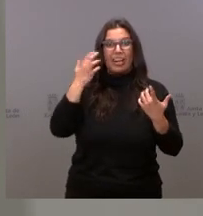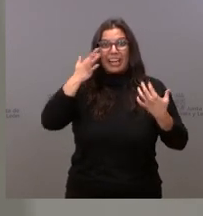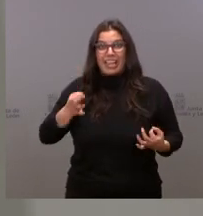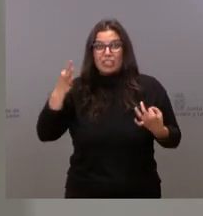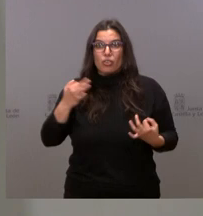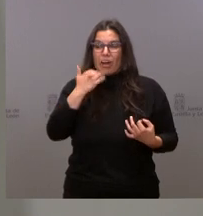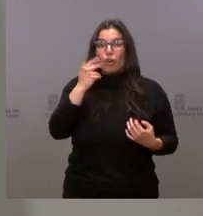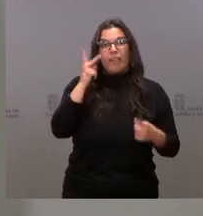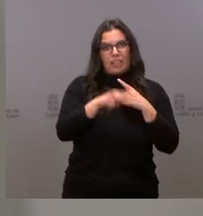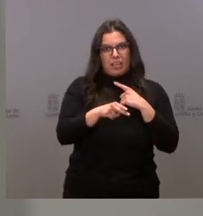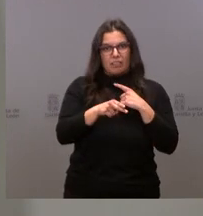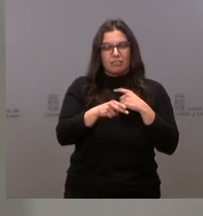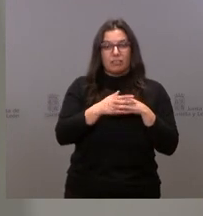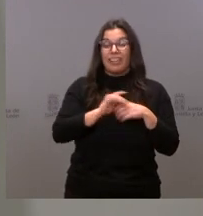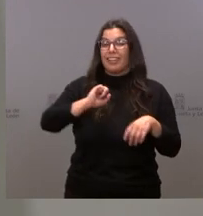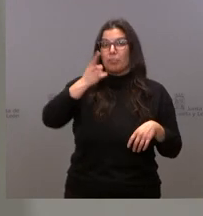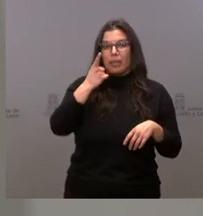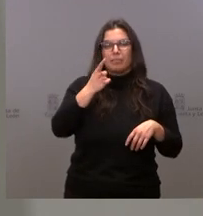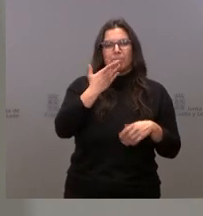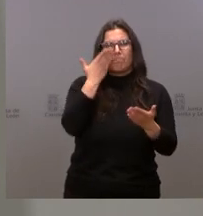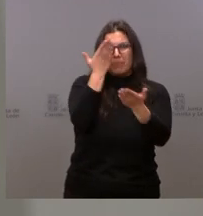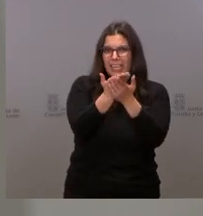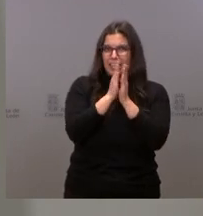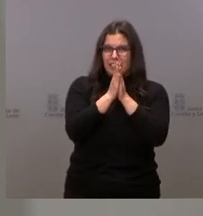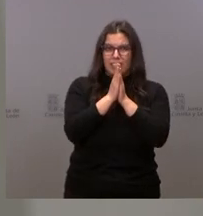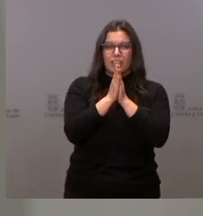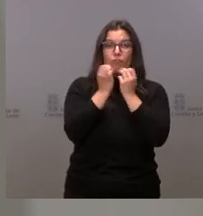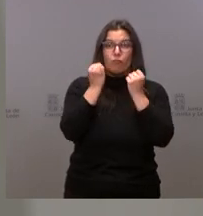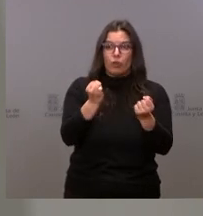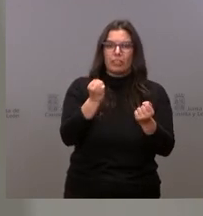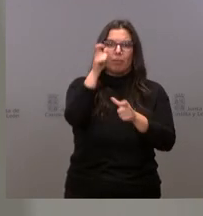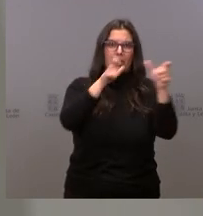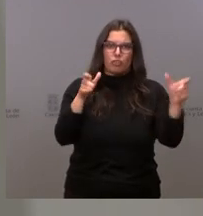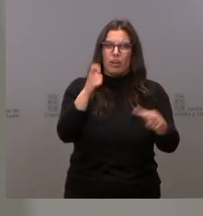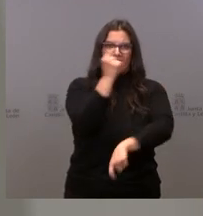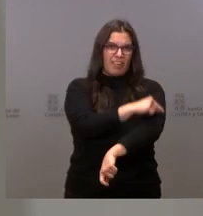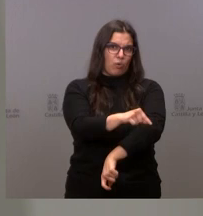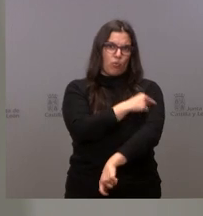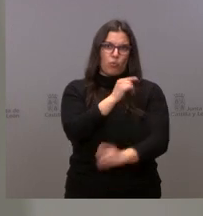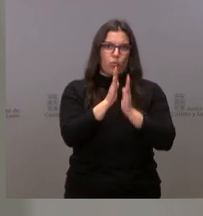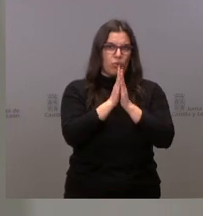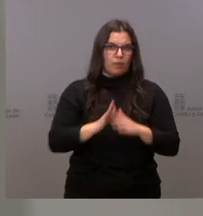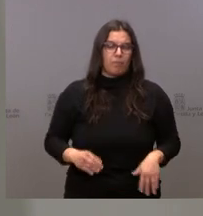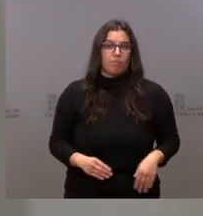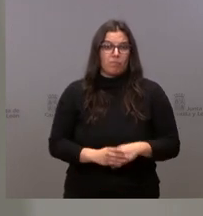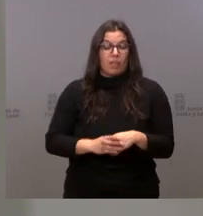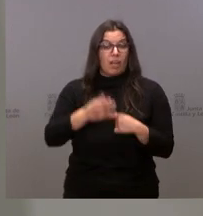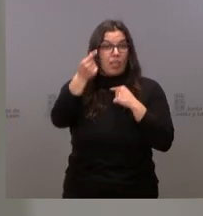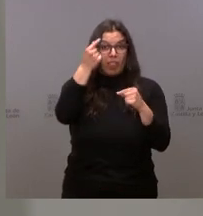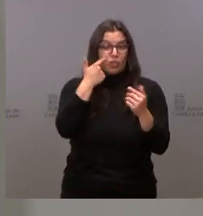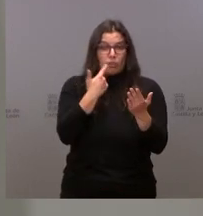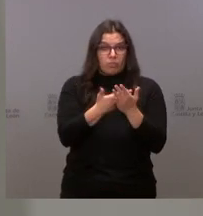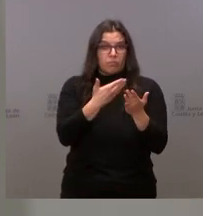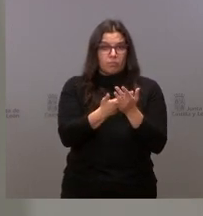riesgo y, sobre todo, hacer un intenso llamamiento a la vacunación. Los datos siguen indicando el